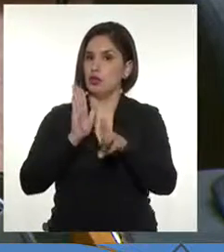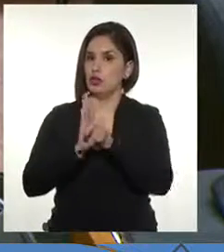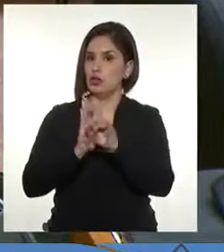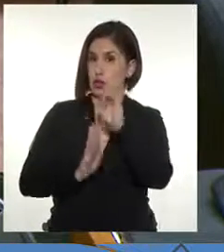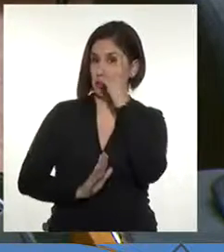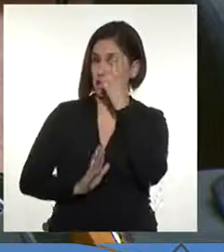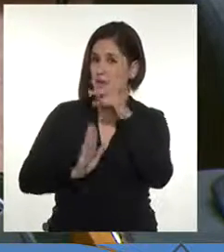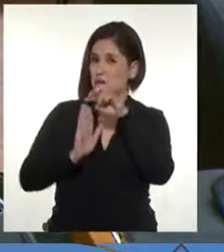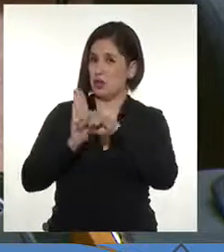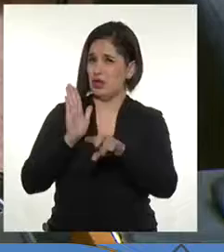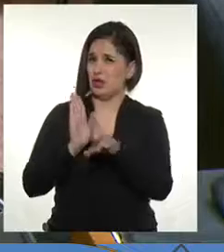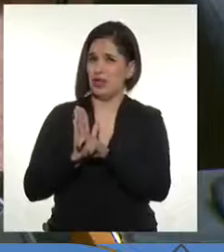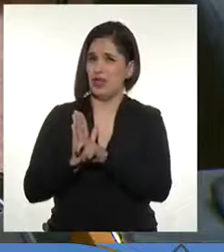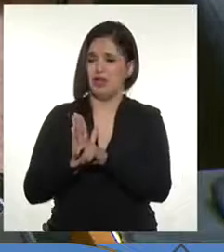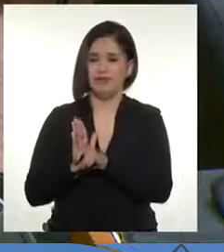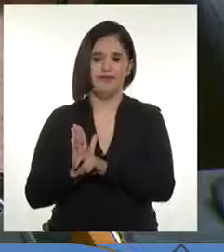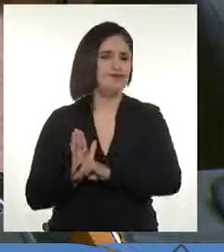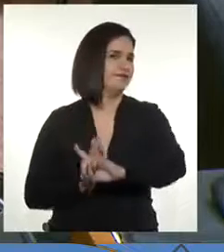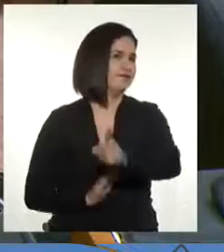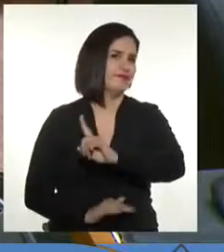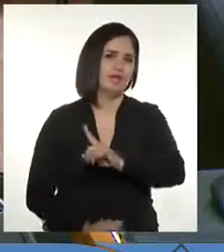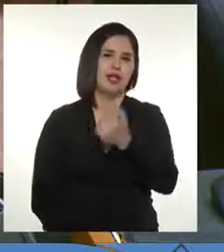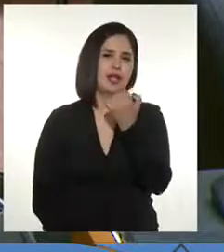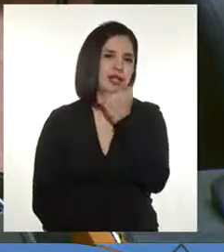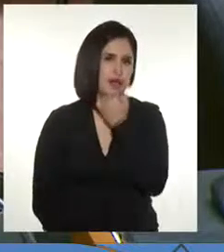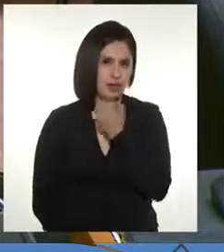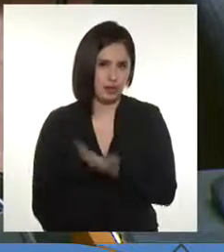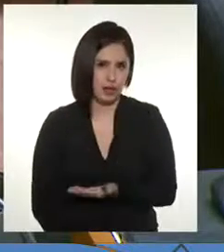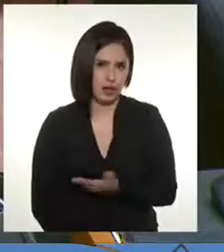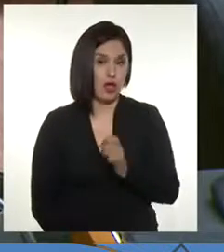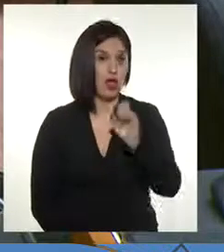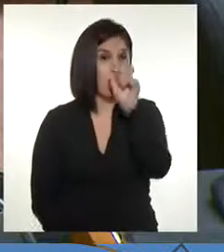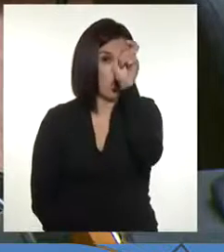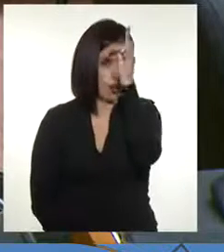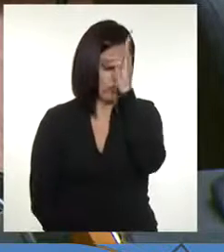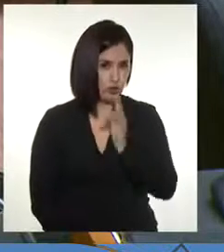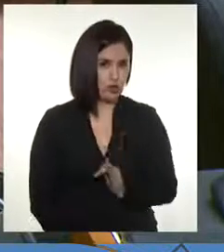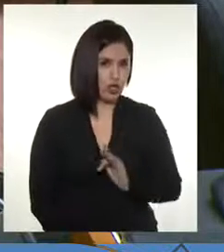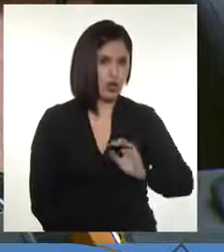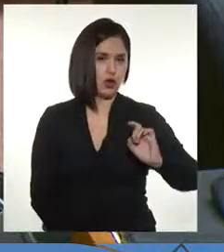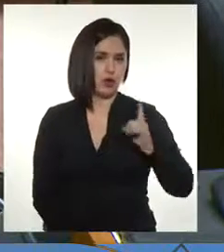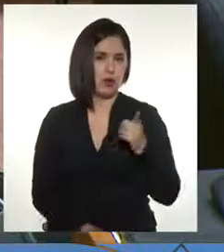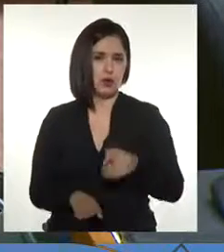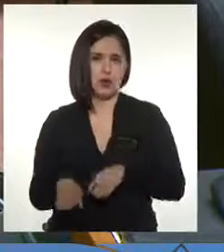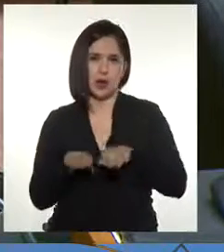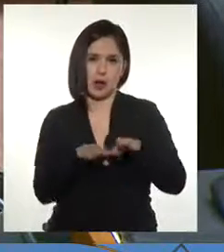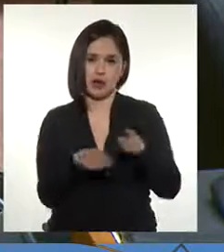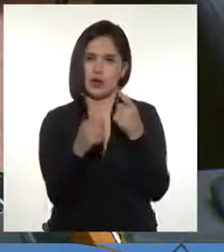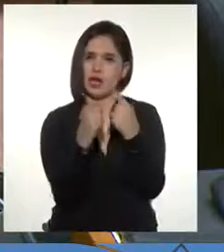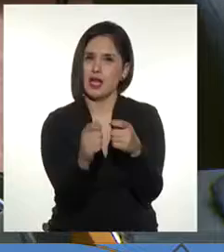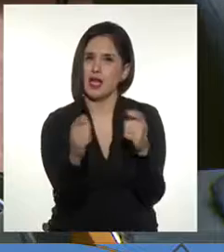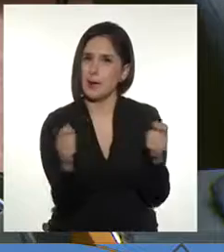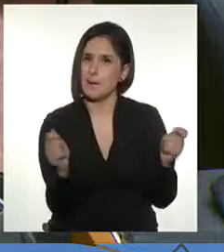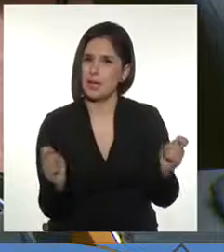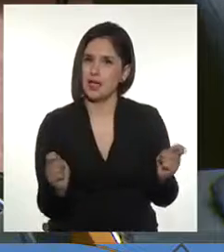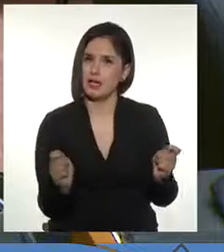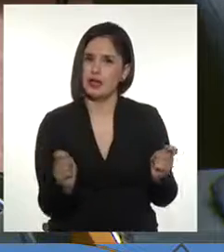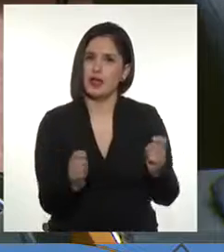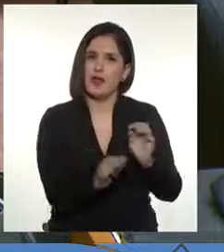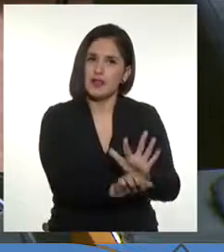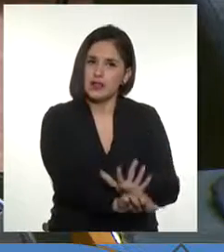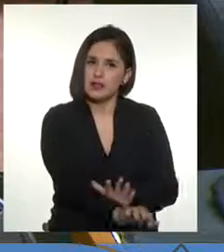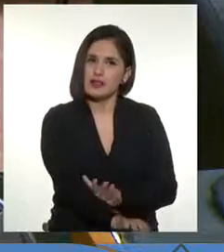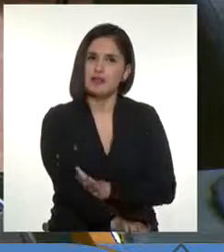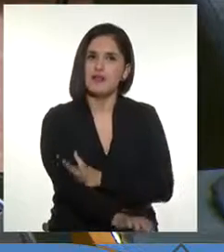era una mala iniciativa, fueron los primeros en apoyar una campaña amplia de sensibilización